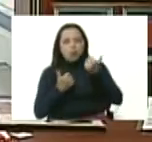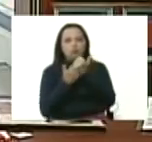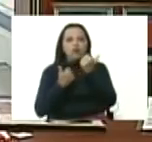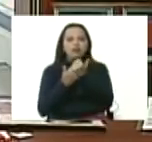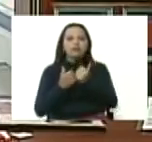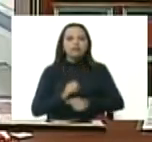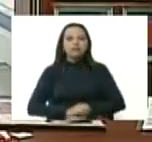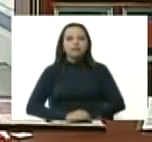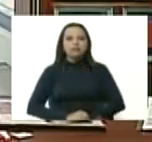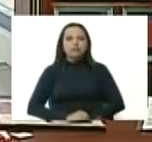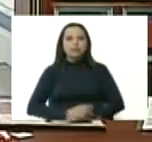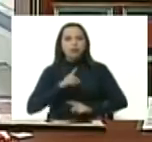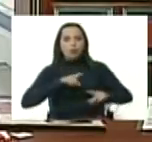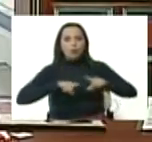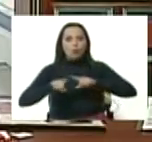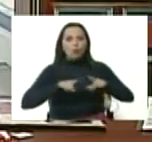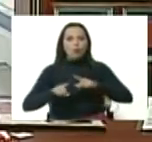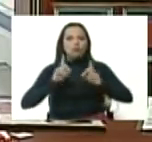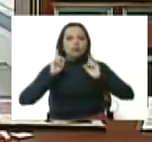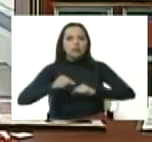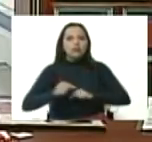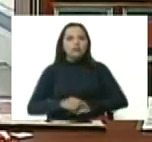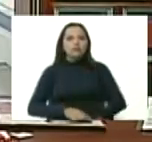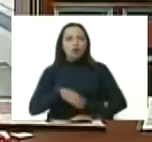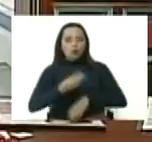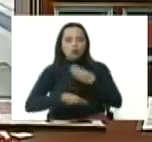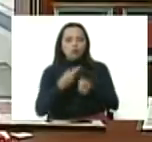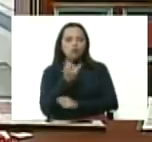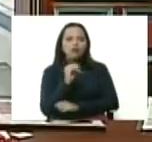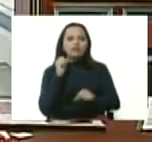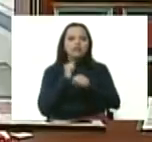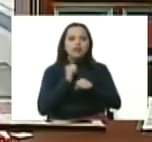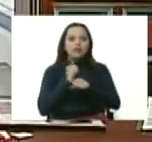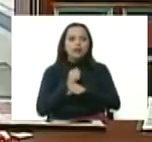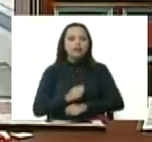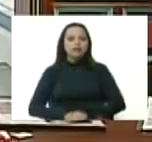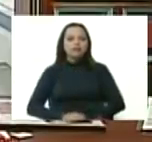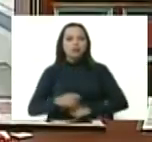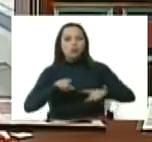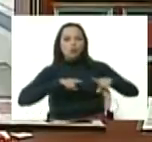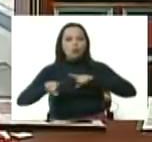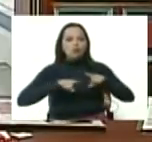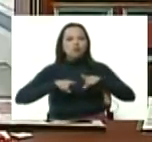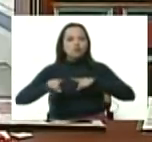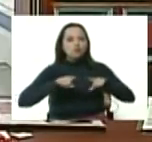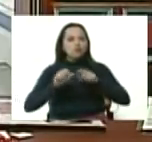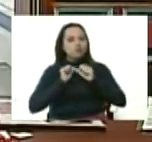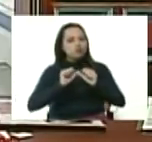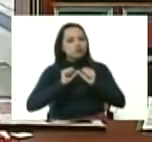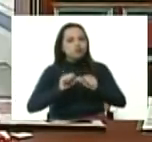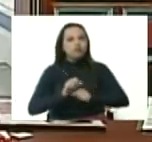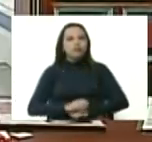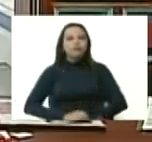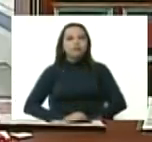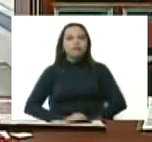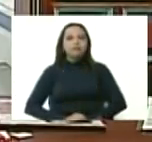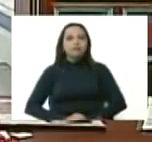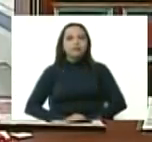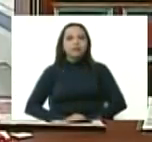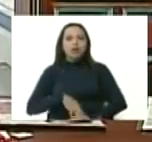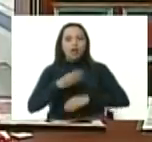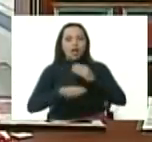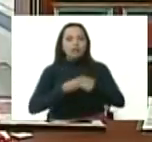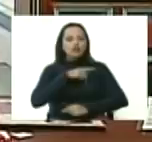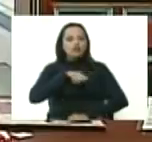y coordinar coordinar cómo va la producción coordinar coordinar creando nosotros